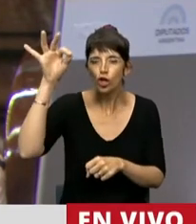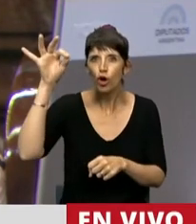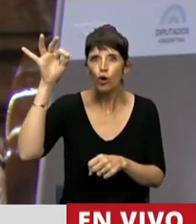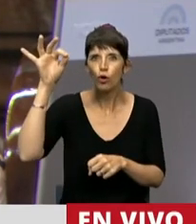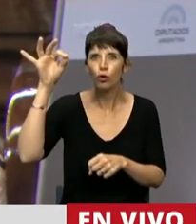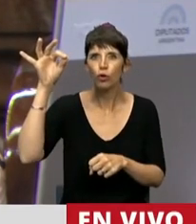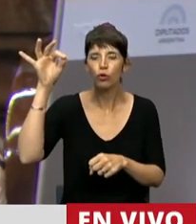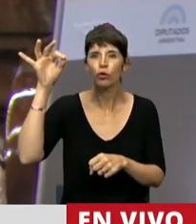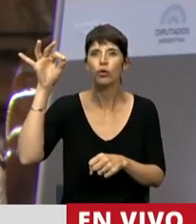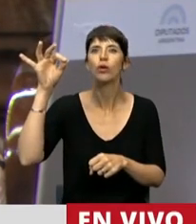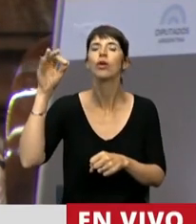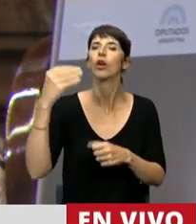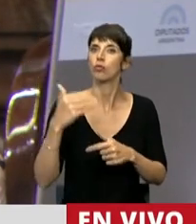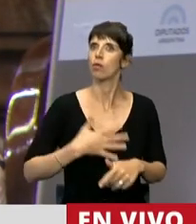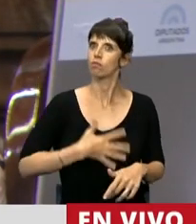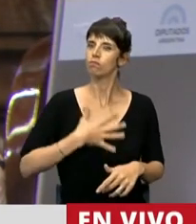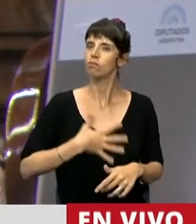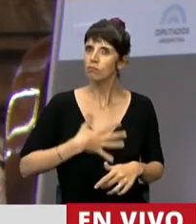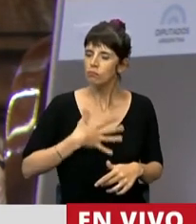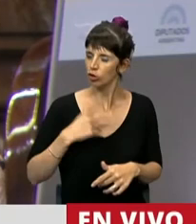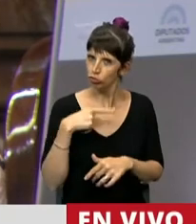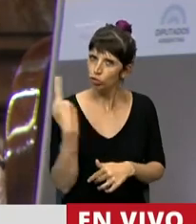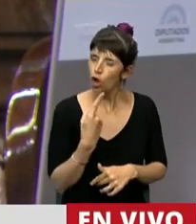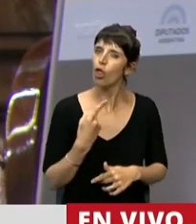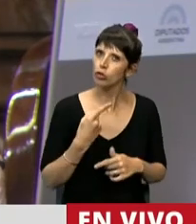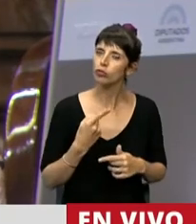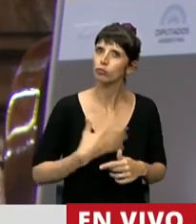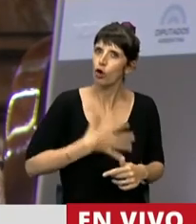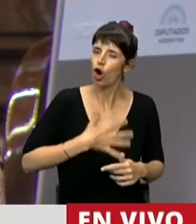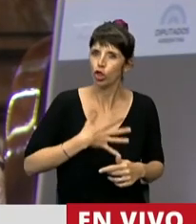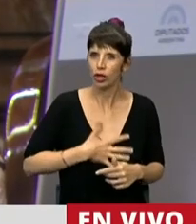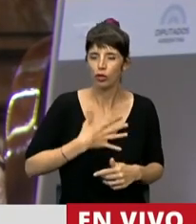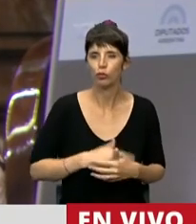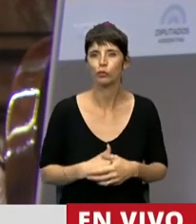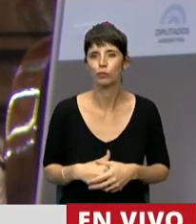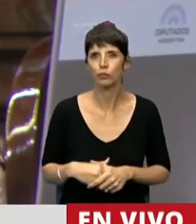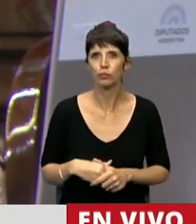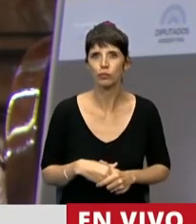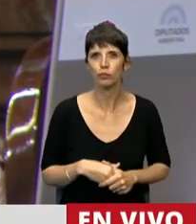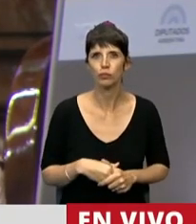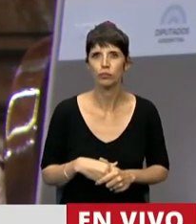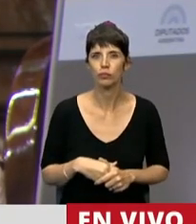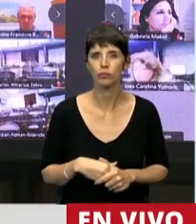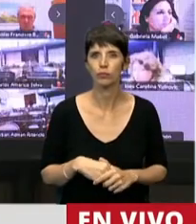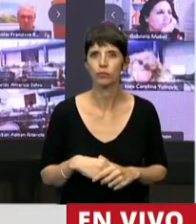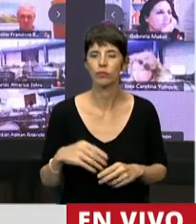gran esperanza, con muchas expectativas. Toda su comunidad